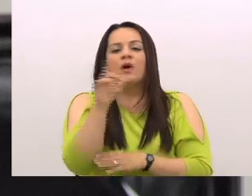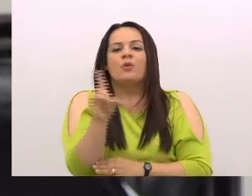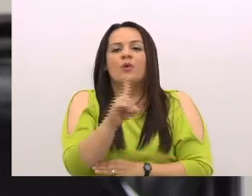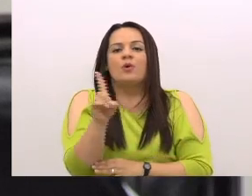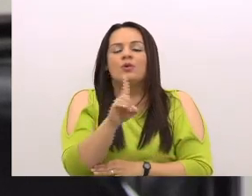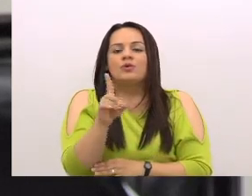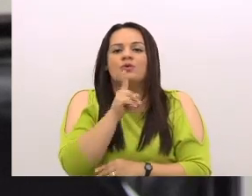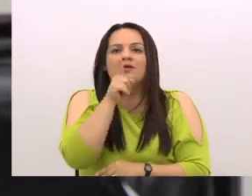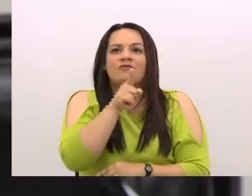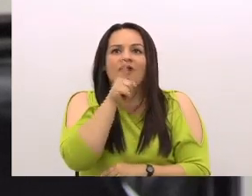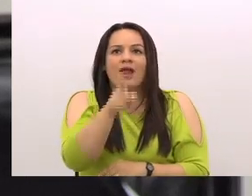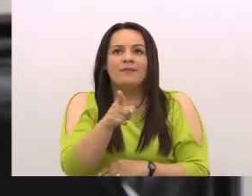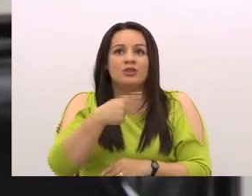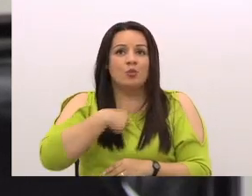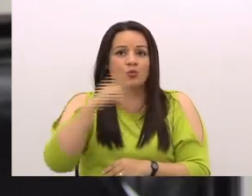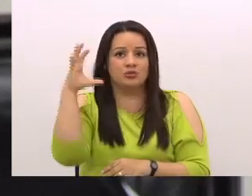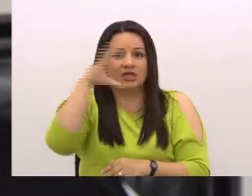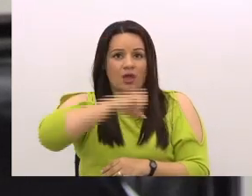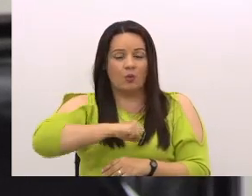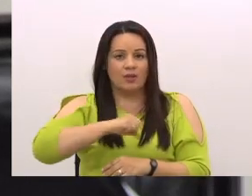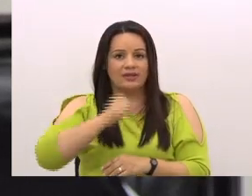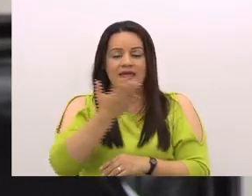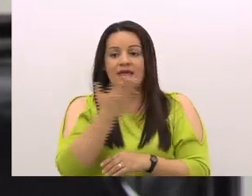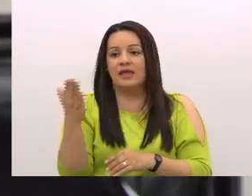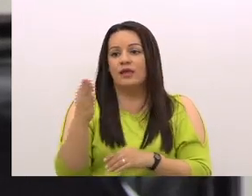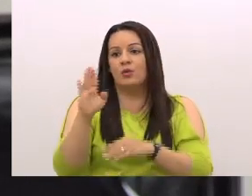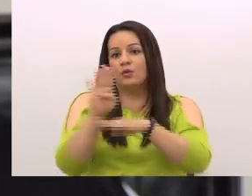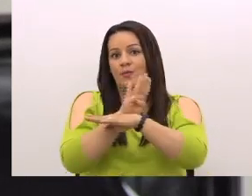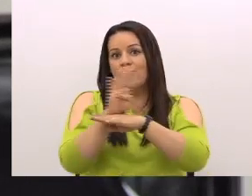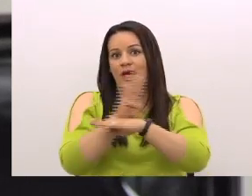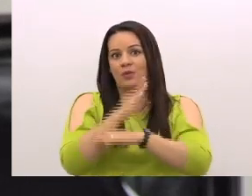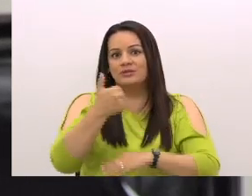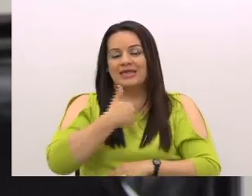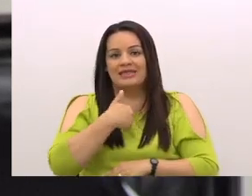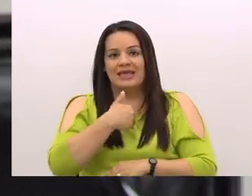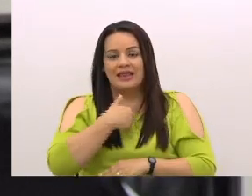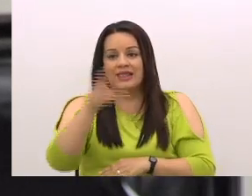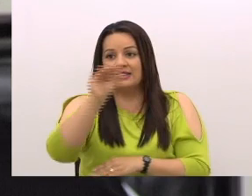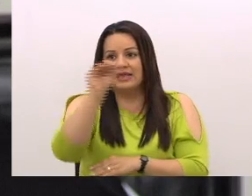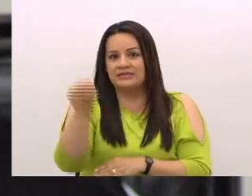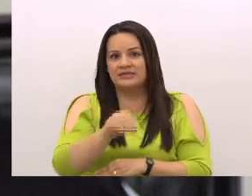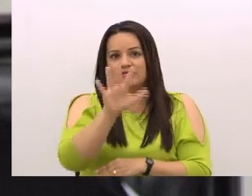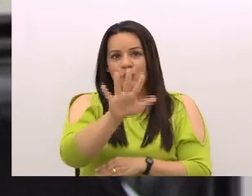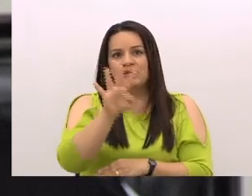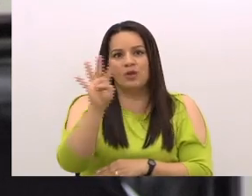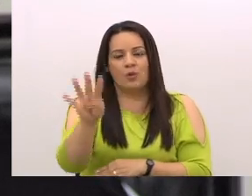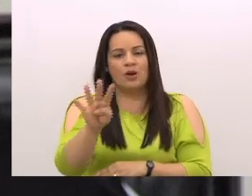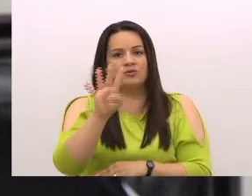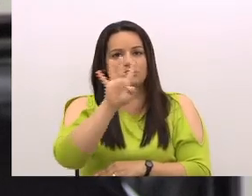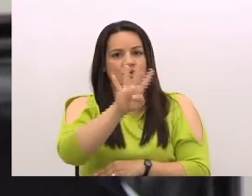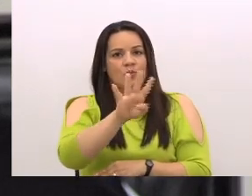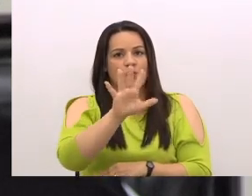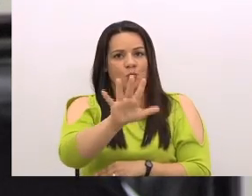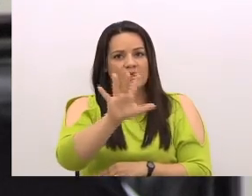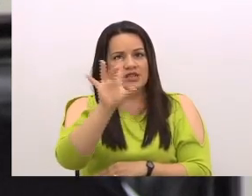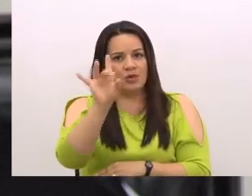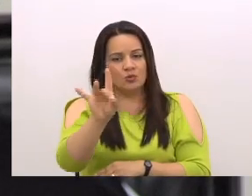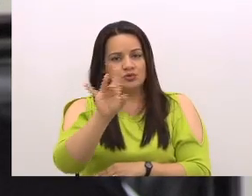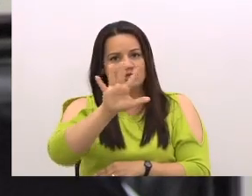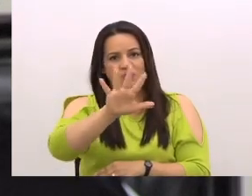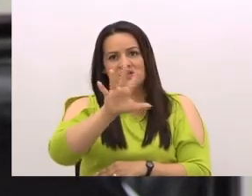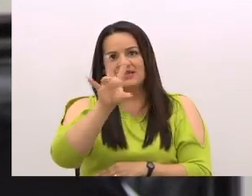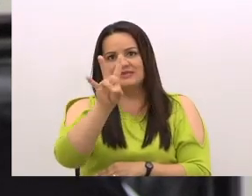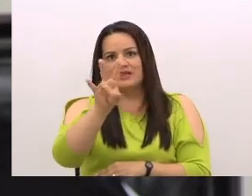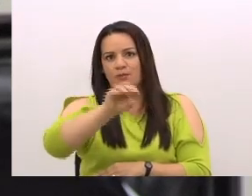realmente uno se da cuenta que los bancos que tienen tasas del 54%, del 58%, del 57%